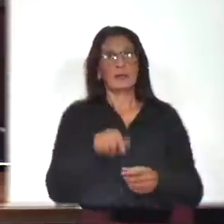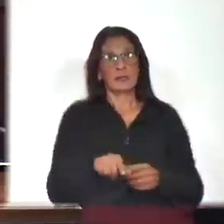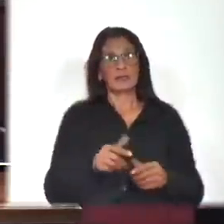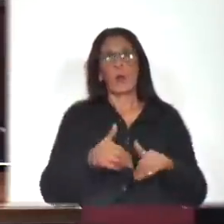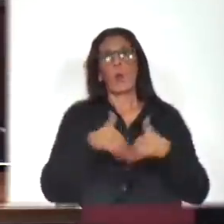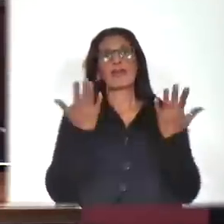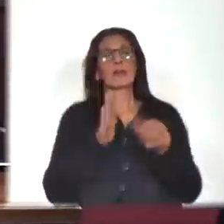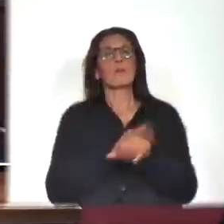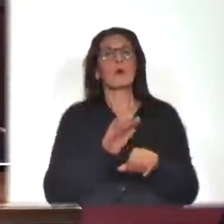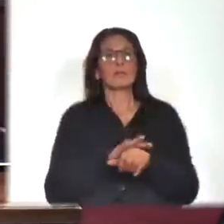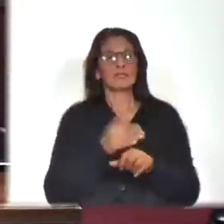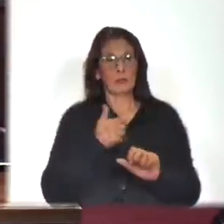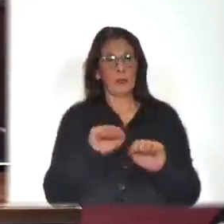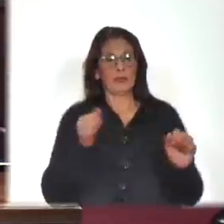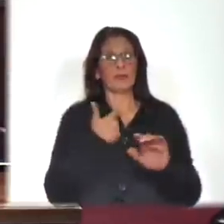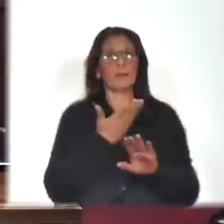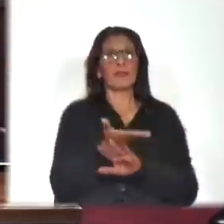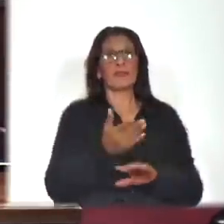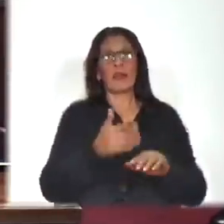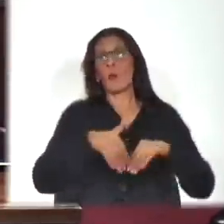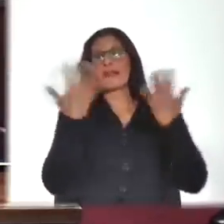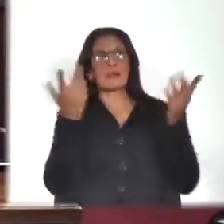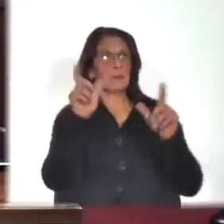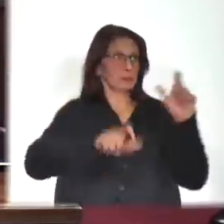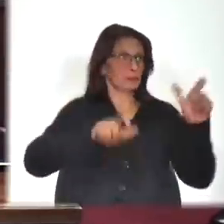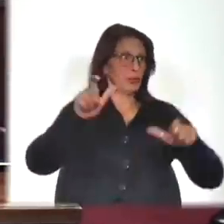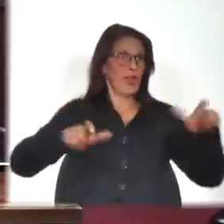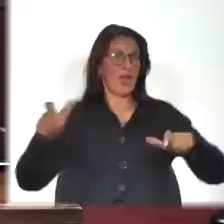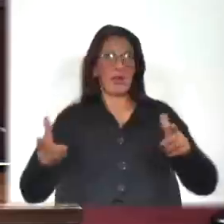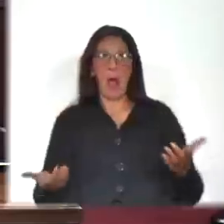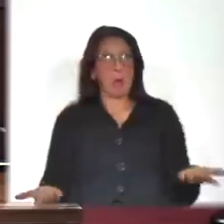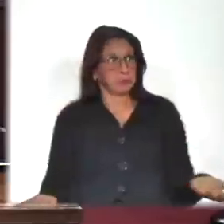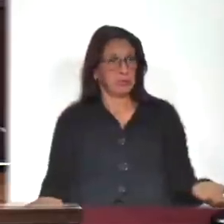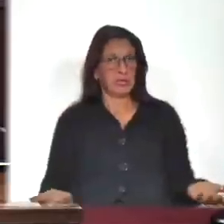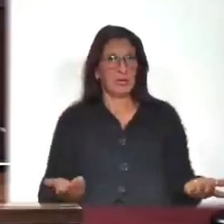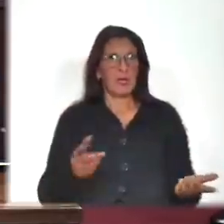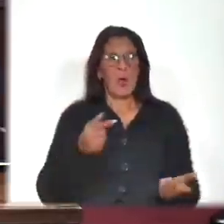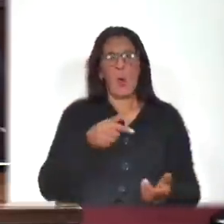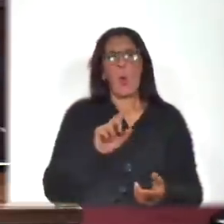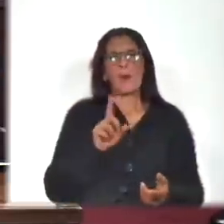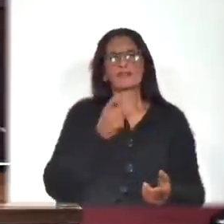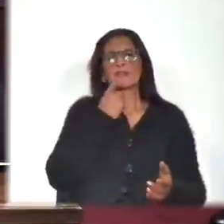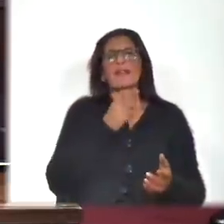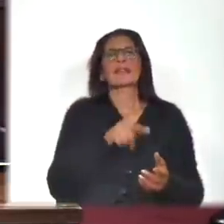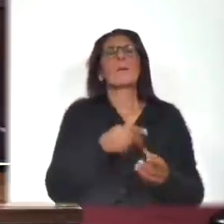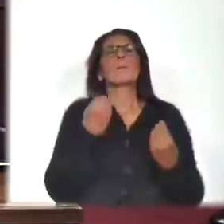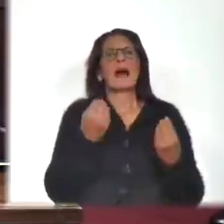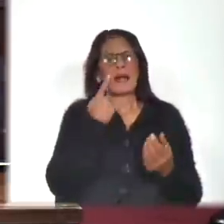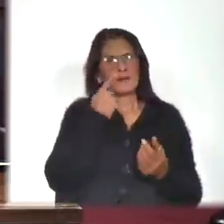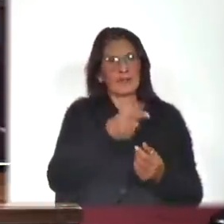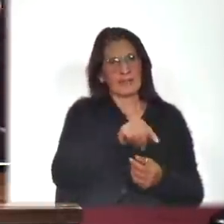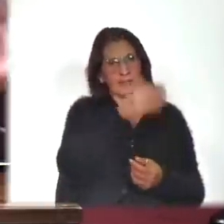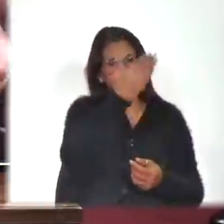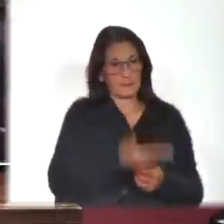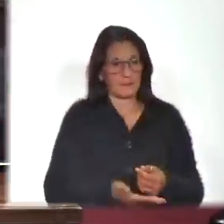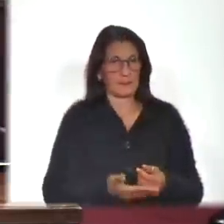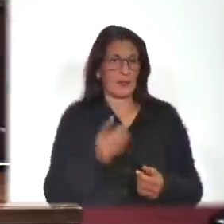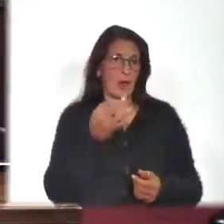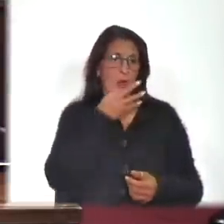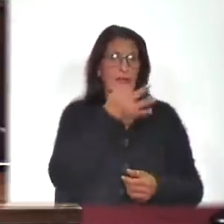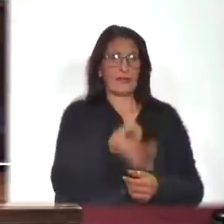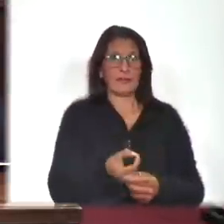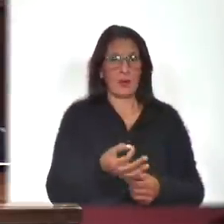cualquier momento al pedido de cualquier persona. Y eso no puede ser así. Y si algo faltaba para rubricar la corrección de este razonamiento, está lo que dijo